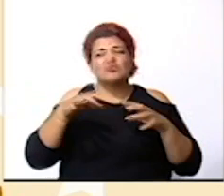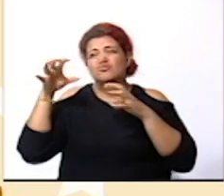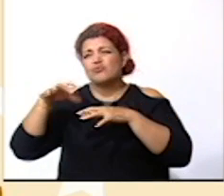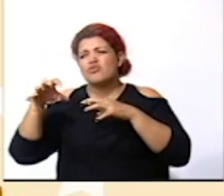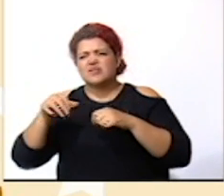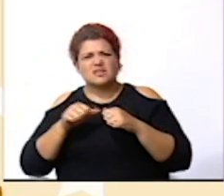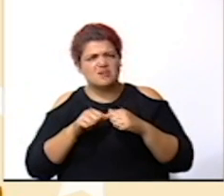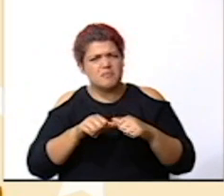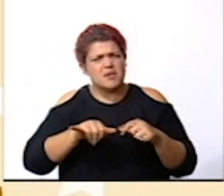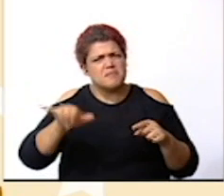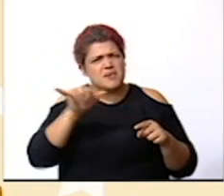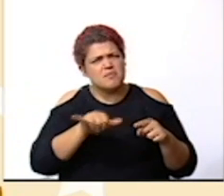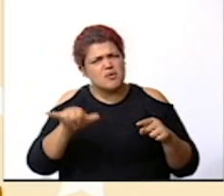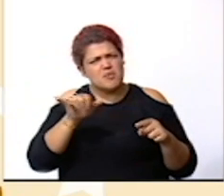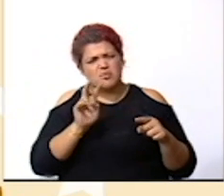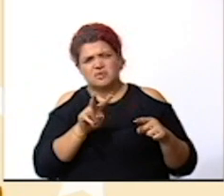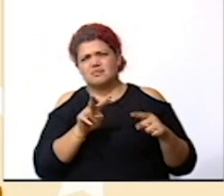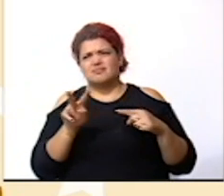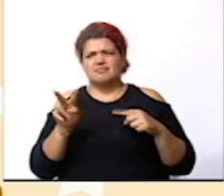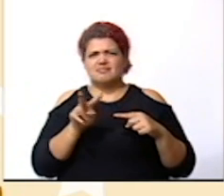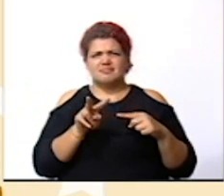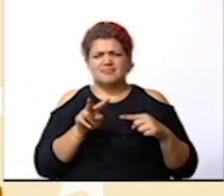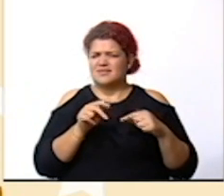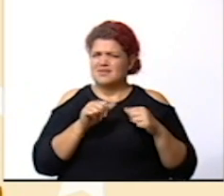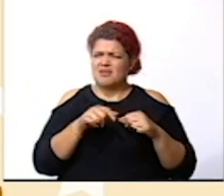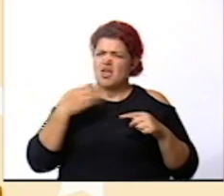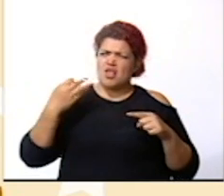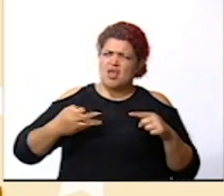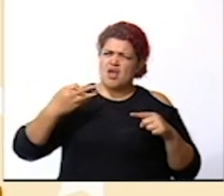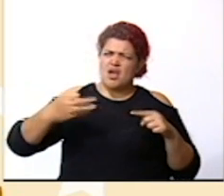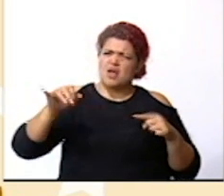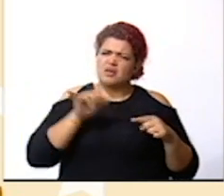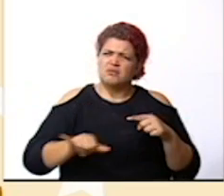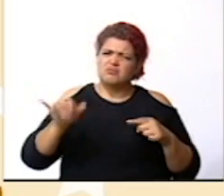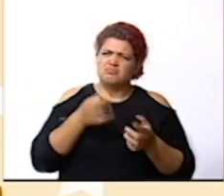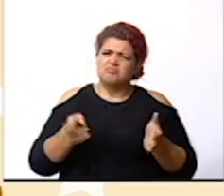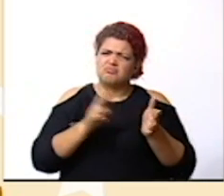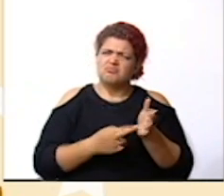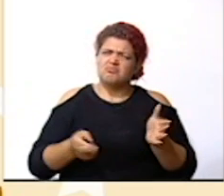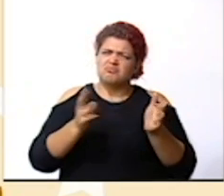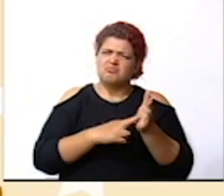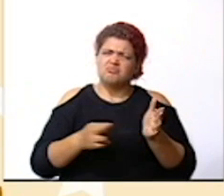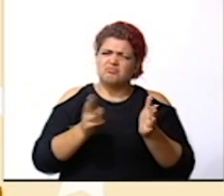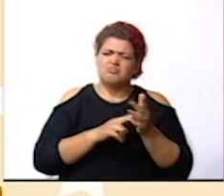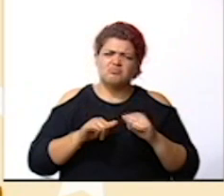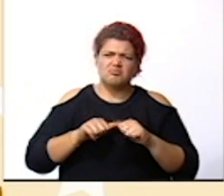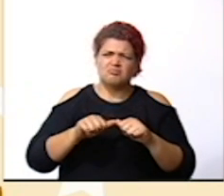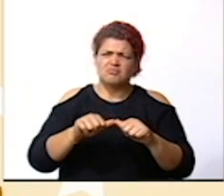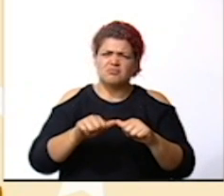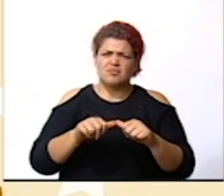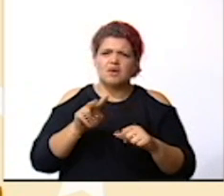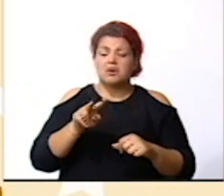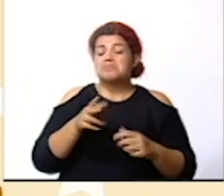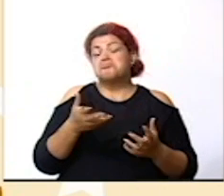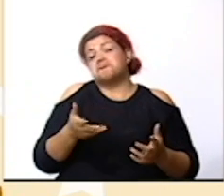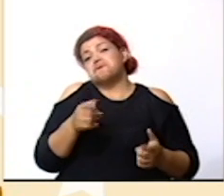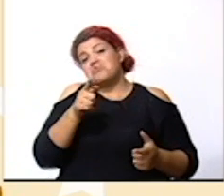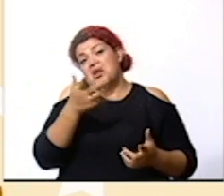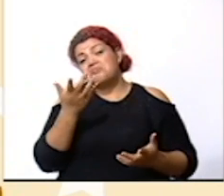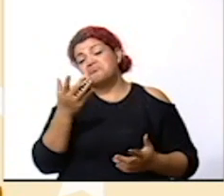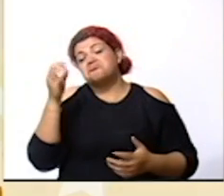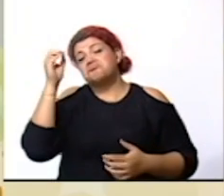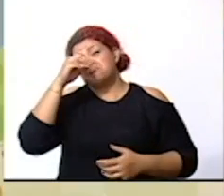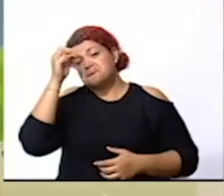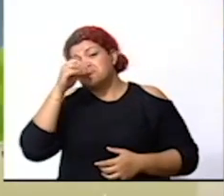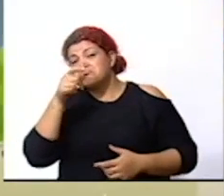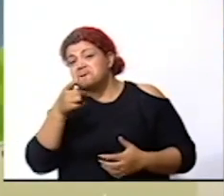porque será se presentará todo el tiempo lo mismo bueno qué les parece ustedes si